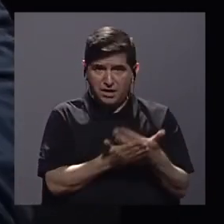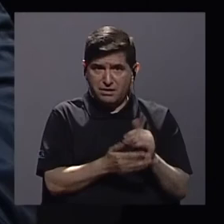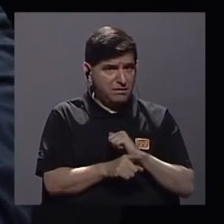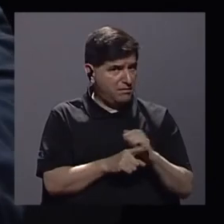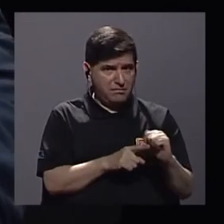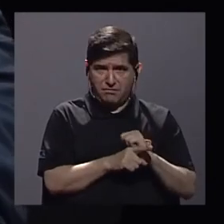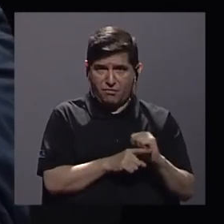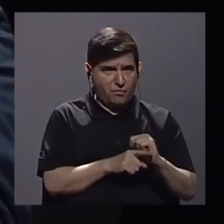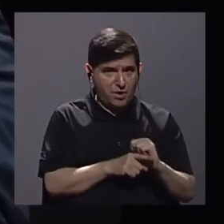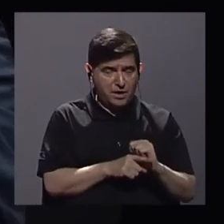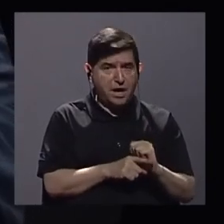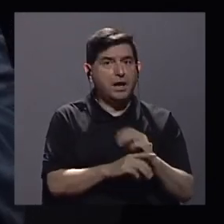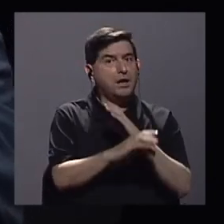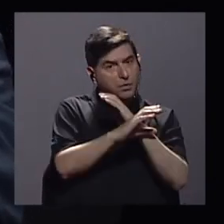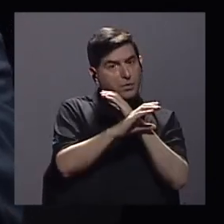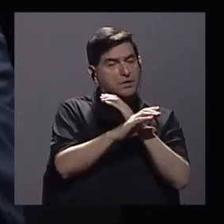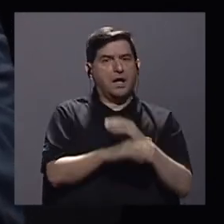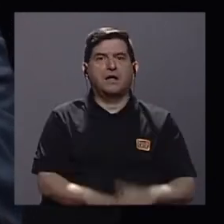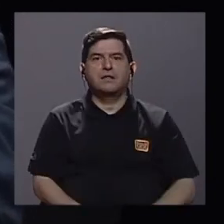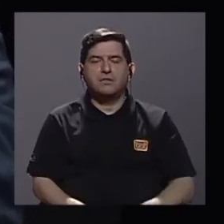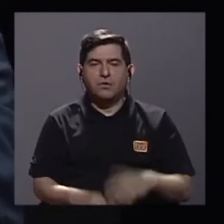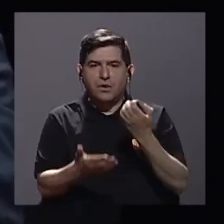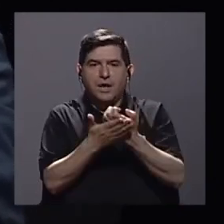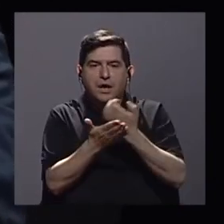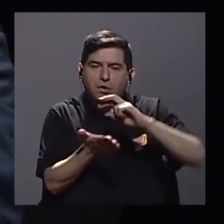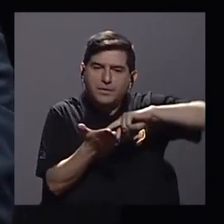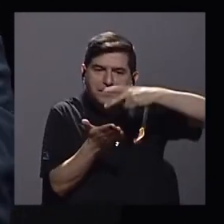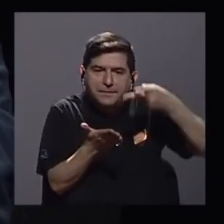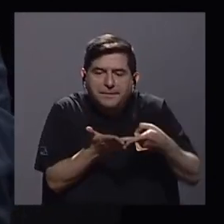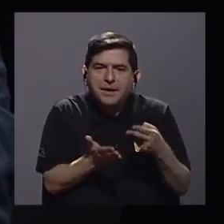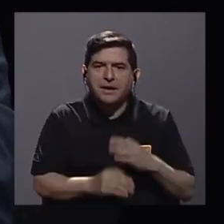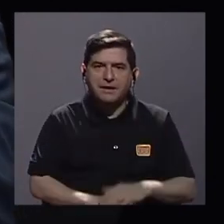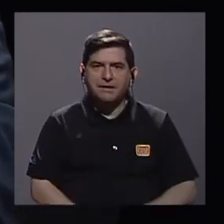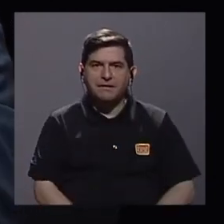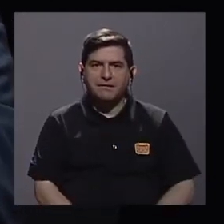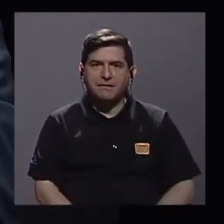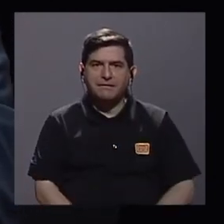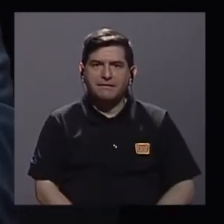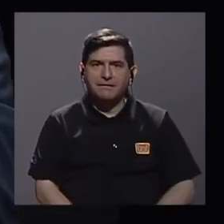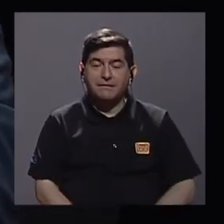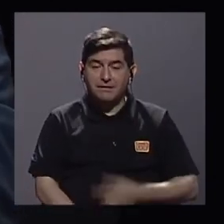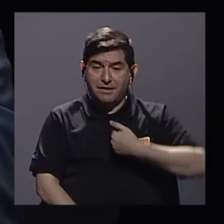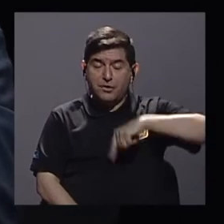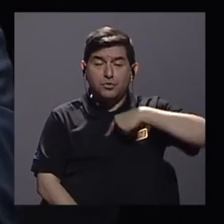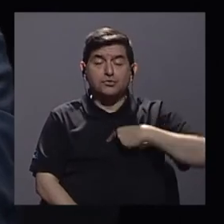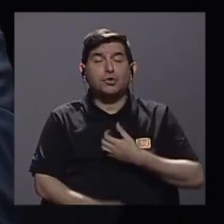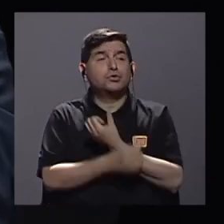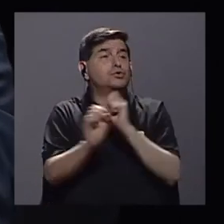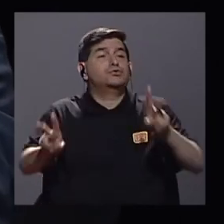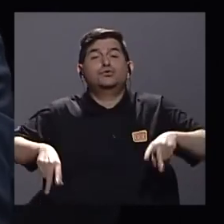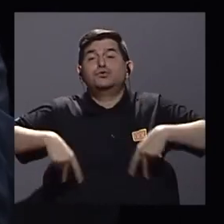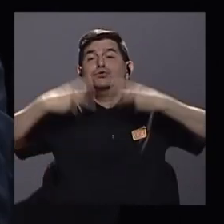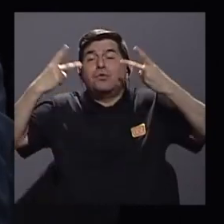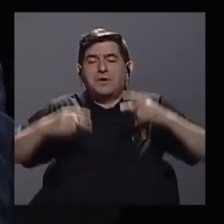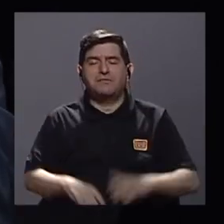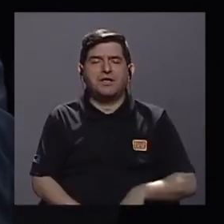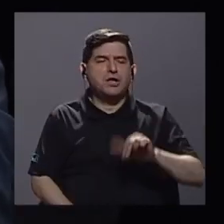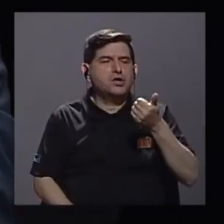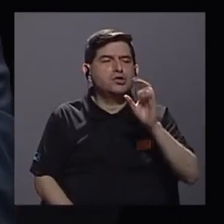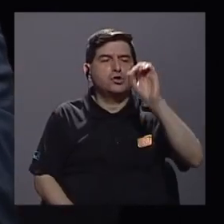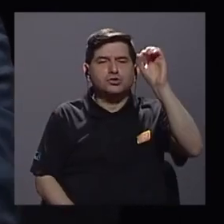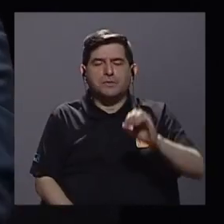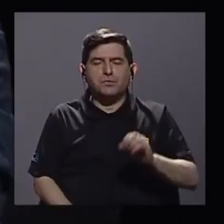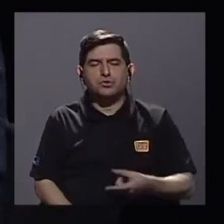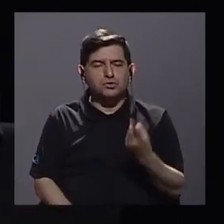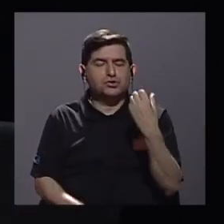y hay que tener mucho cuidado porque en términos económicos eso significa que estábamos sobreviviendo recuerden que hablábamos de un 12% de